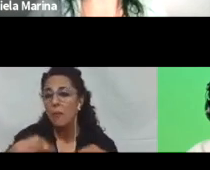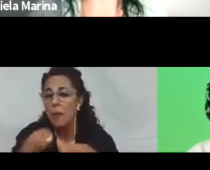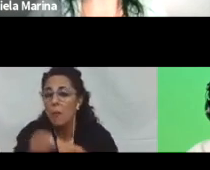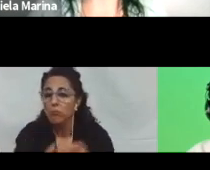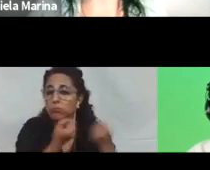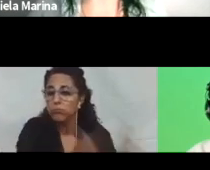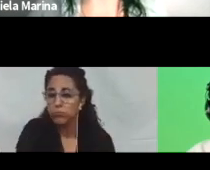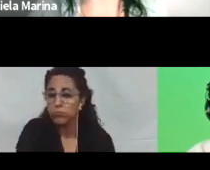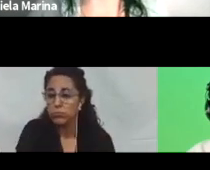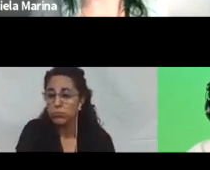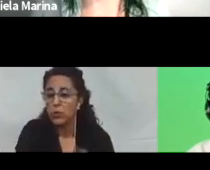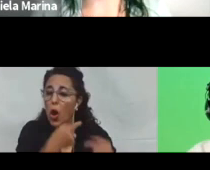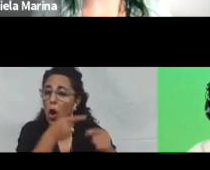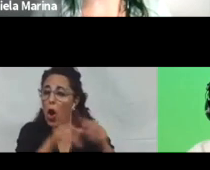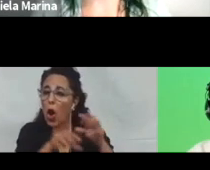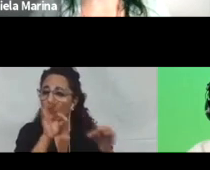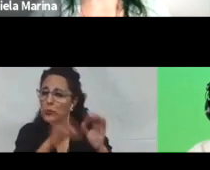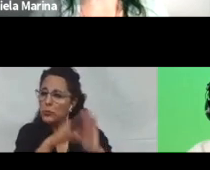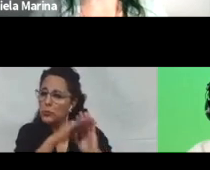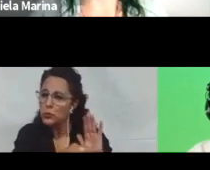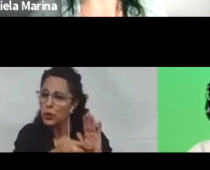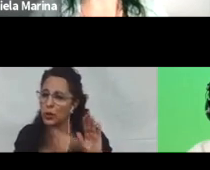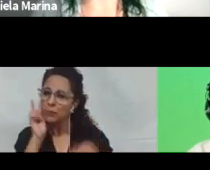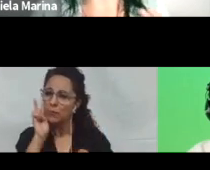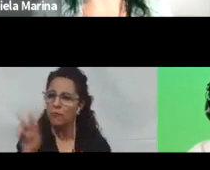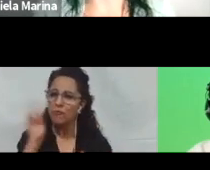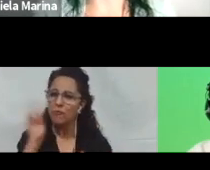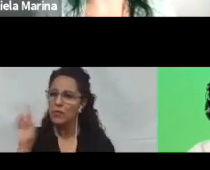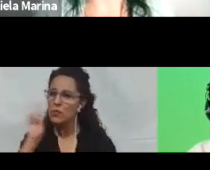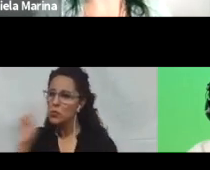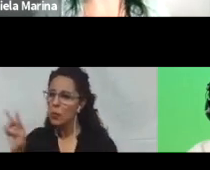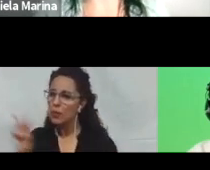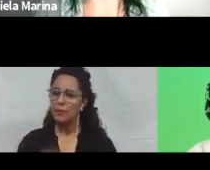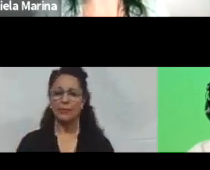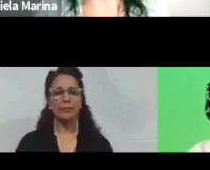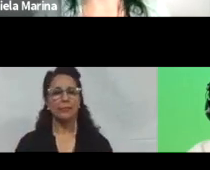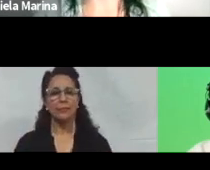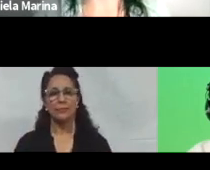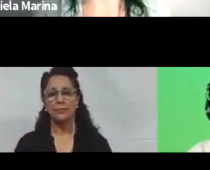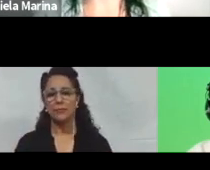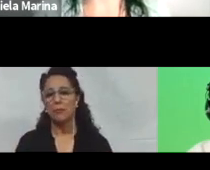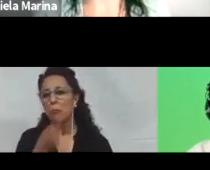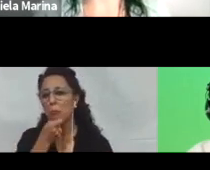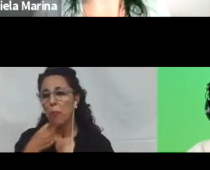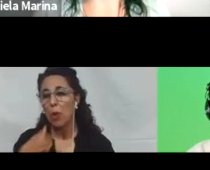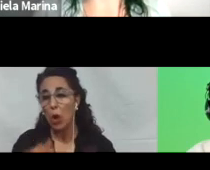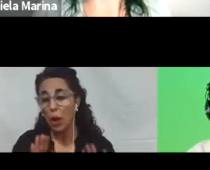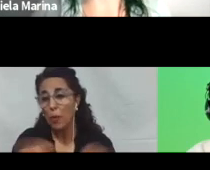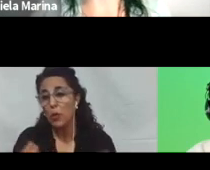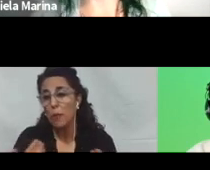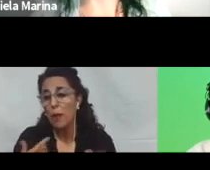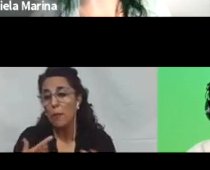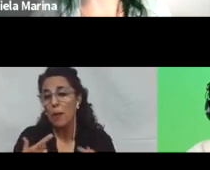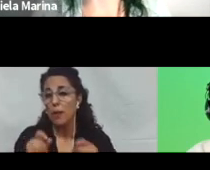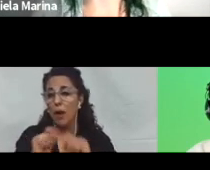personalizar la visualización respecto a la información. Por ejemplo, que nos permitan cambiar el